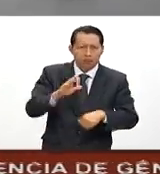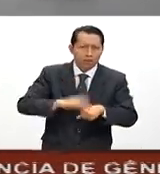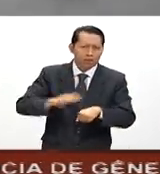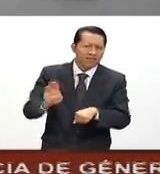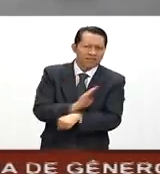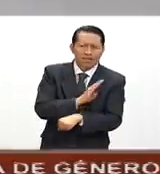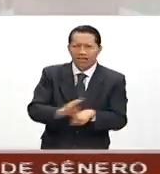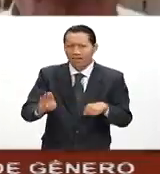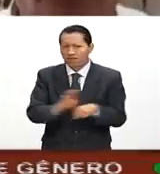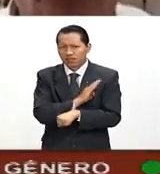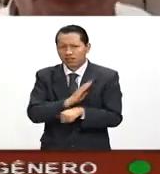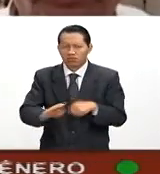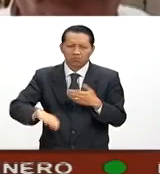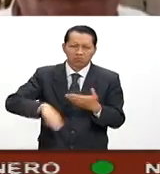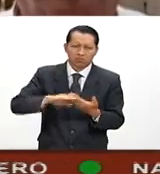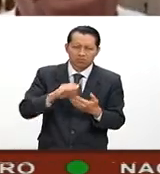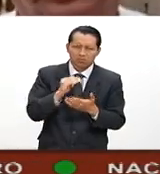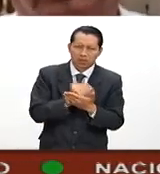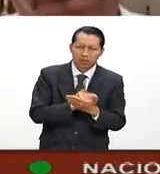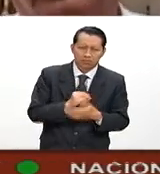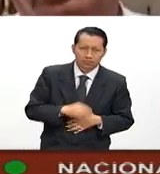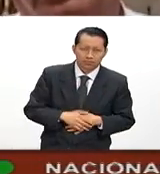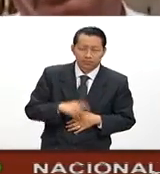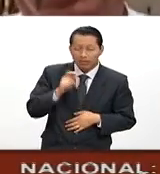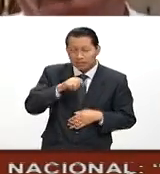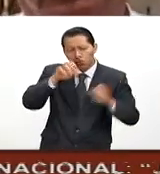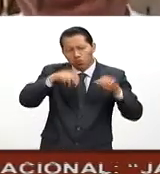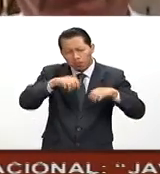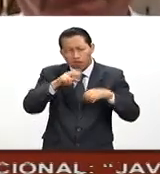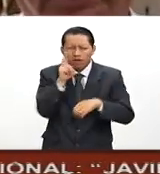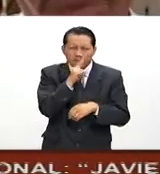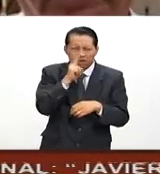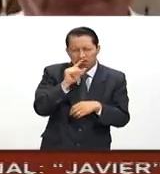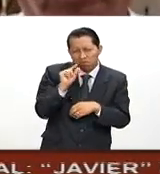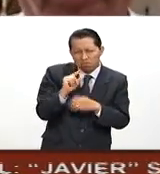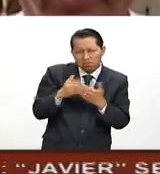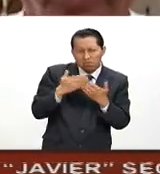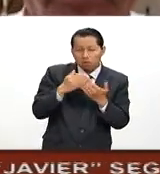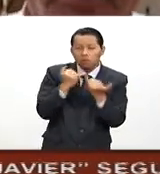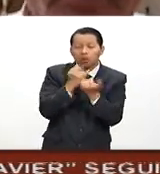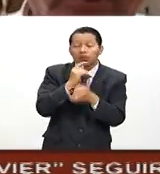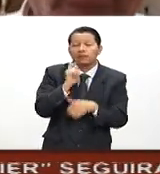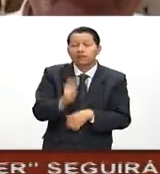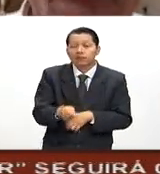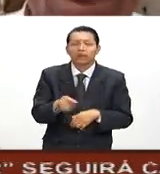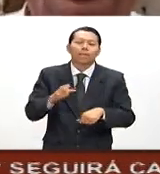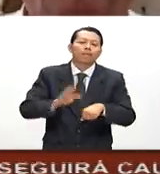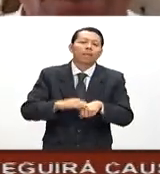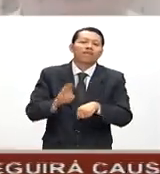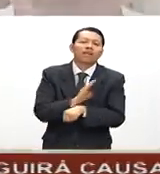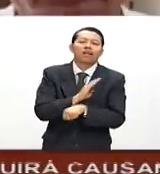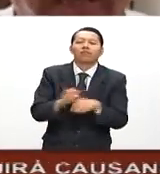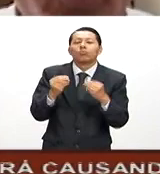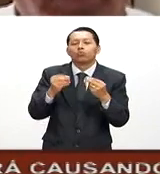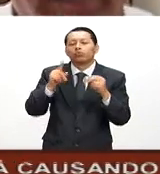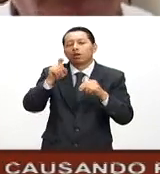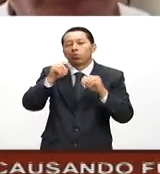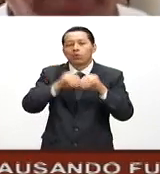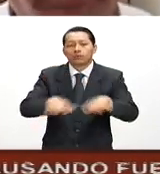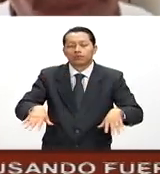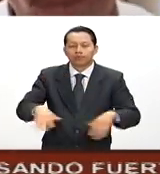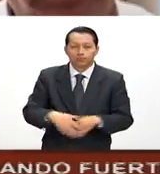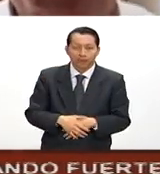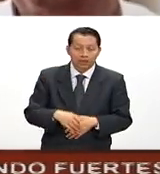beneficios que afectaciones. Lluvias y algunos vientos, tenemos mucha confianza que solo va a dejar beneficios, mucha agua. Saldo